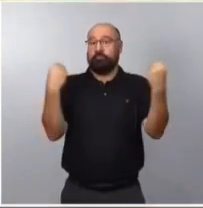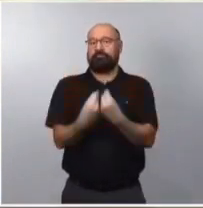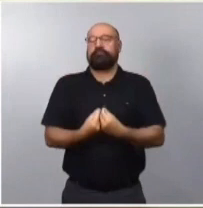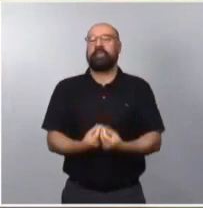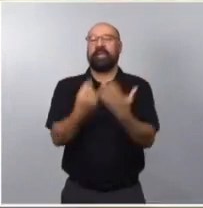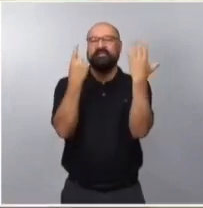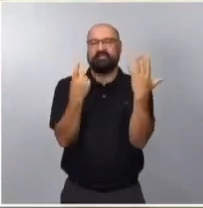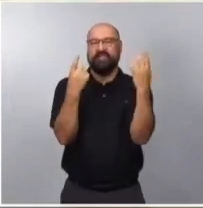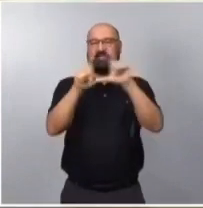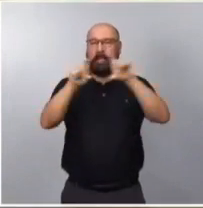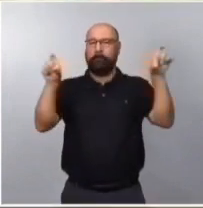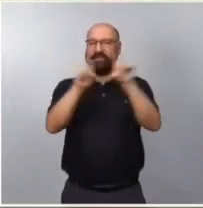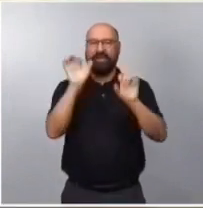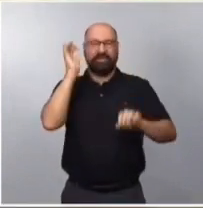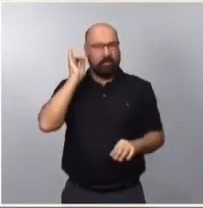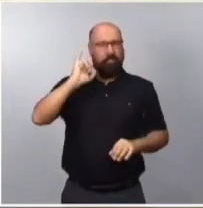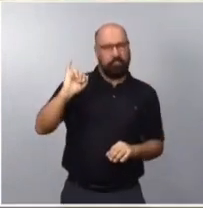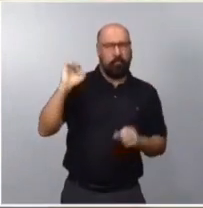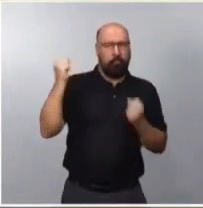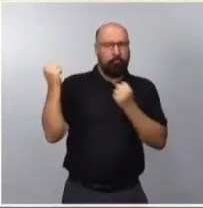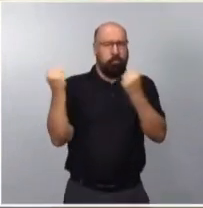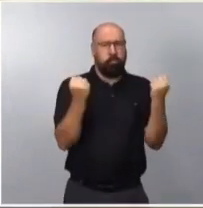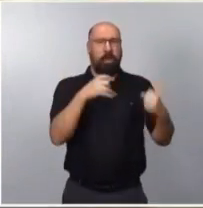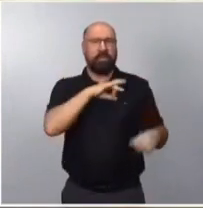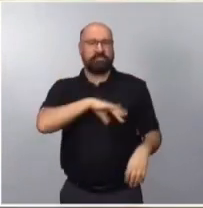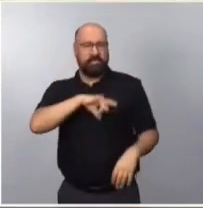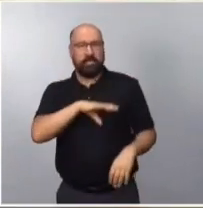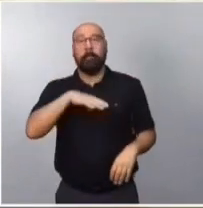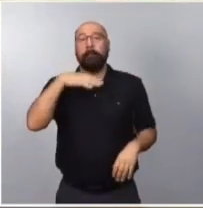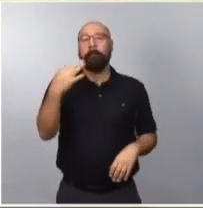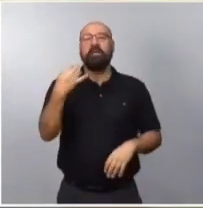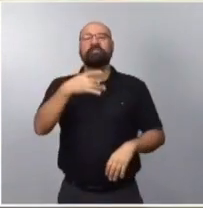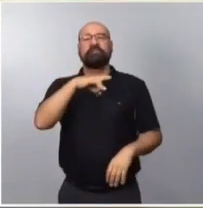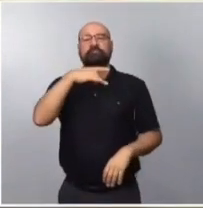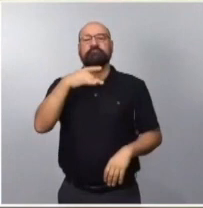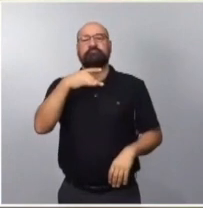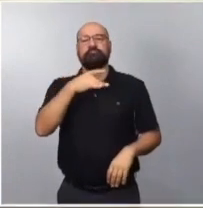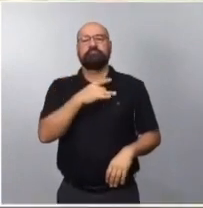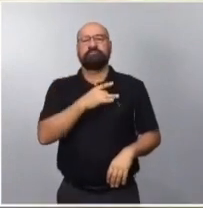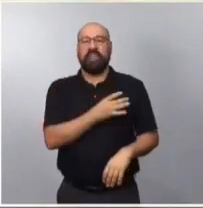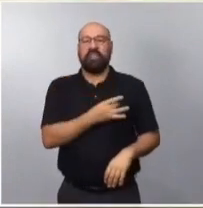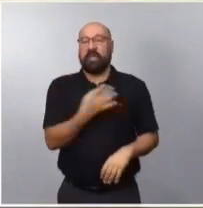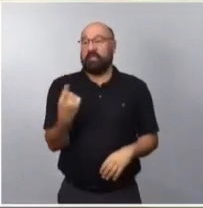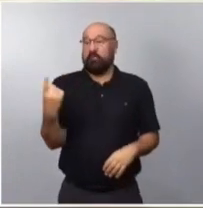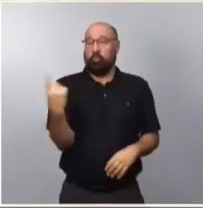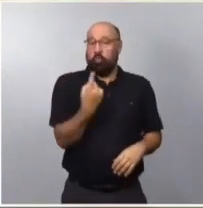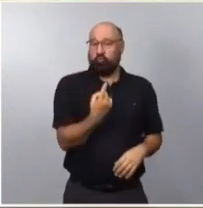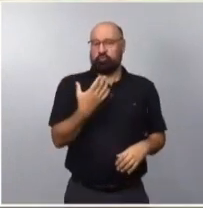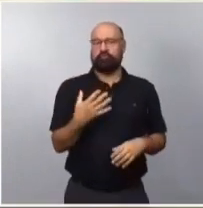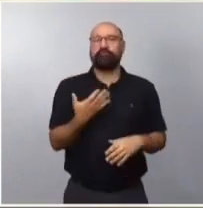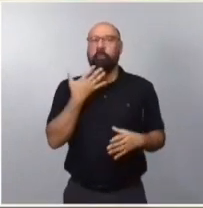empresarias y una representante de las trabajadoras que están sosteniendo encuentros con sus pares españoles con el fin de estrechar